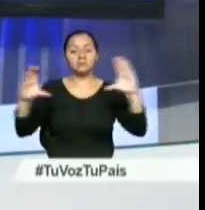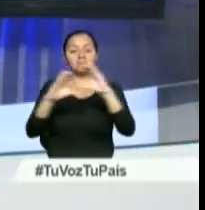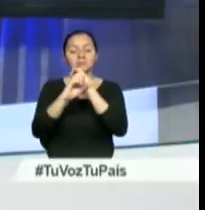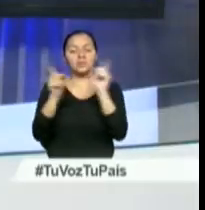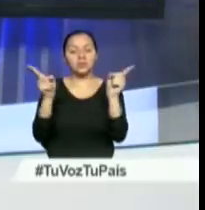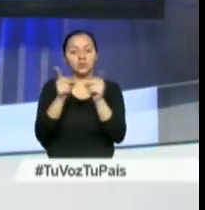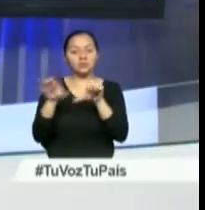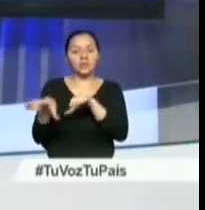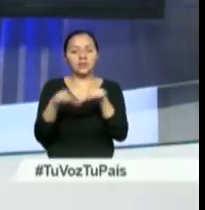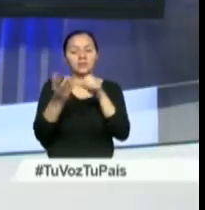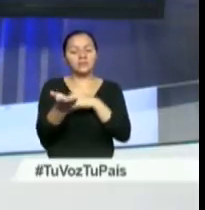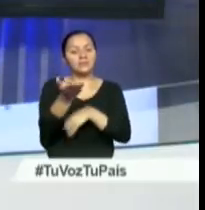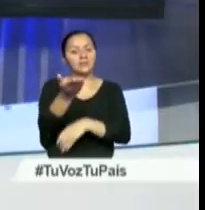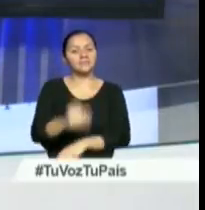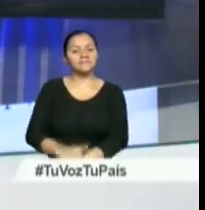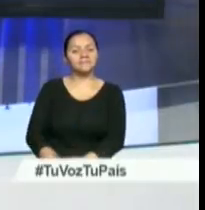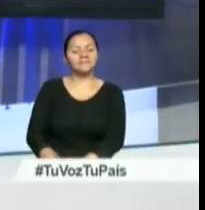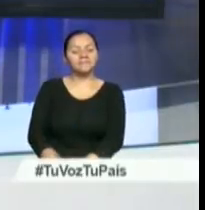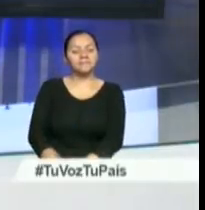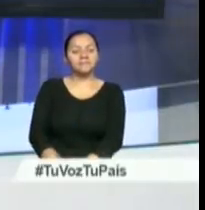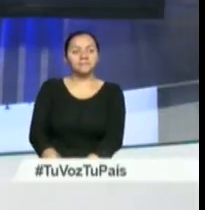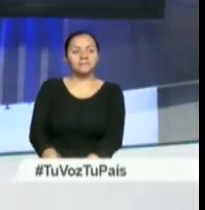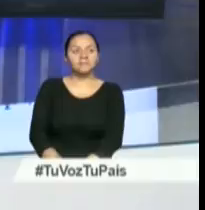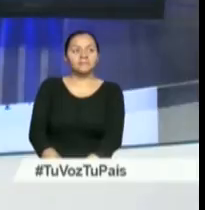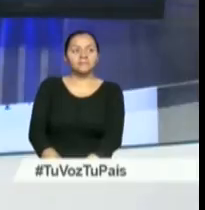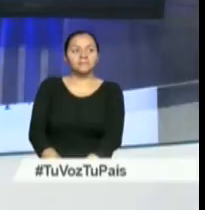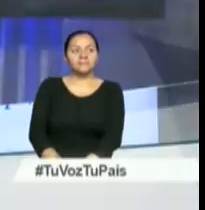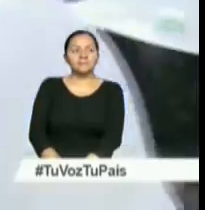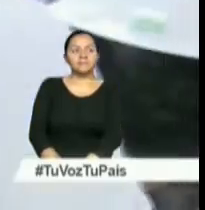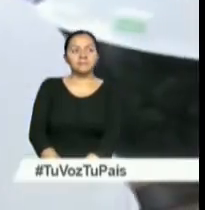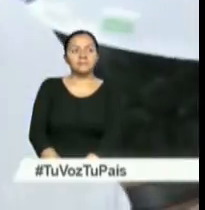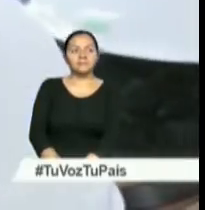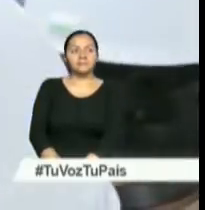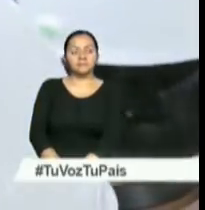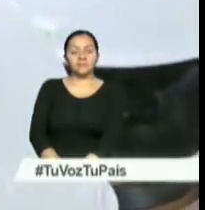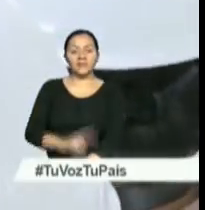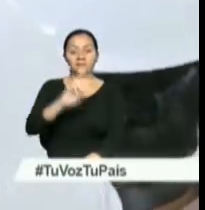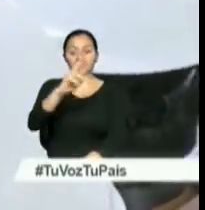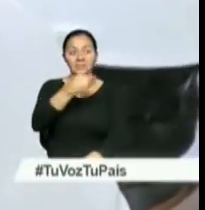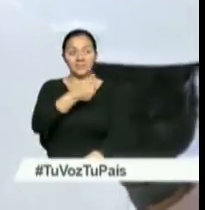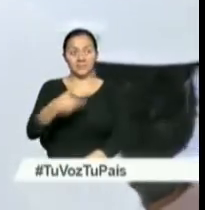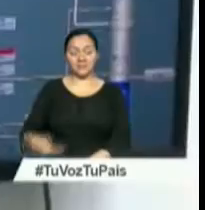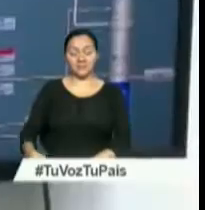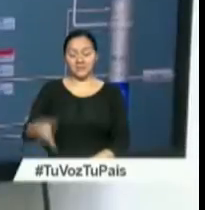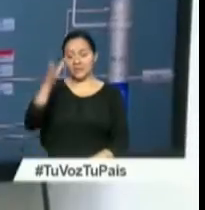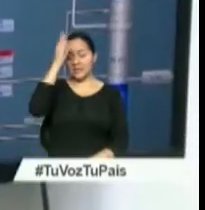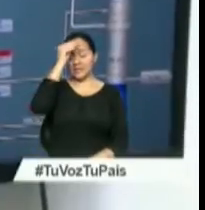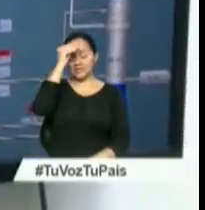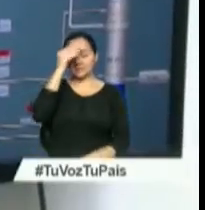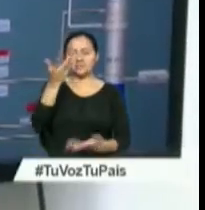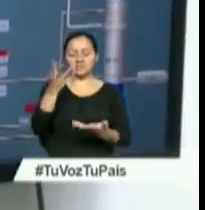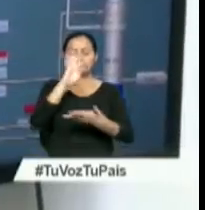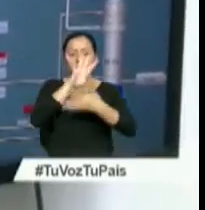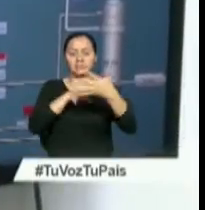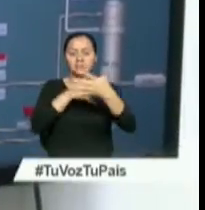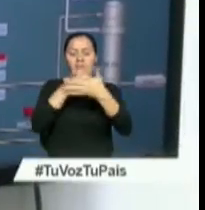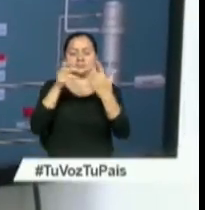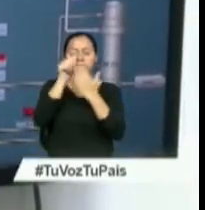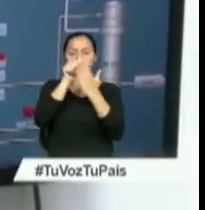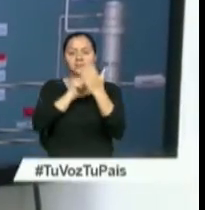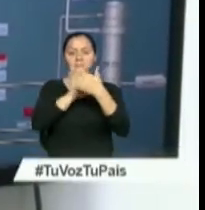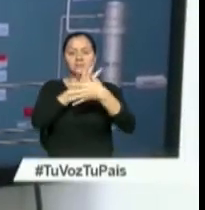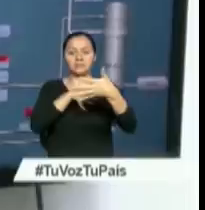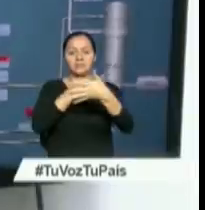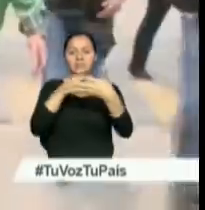un resumen de las actividades que realizó el segundo mandatario. El vicepresidente Jorge Glass realizó una amplia agenda